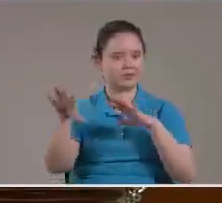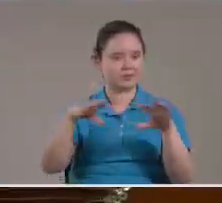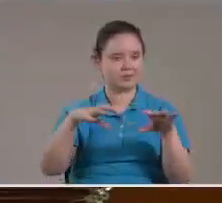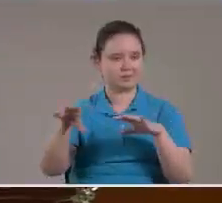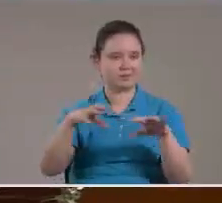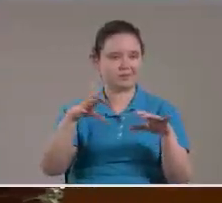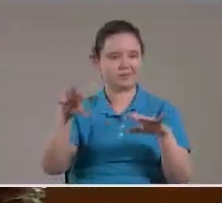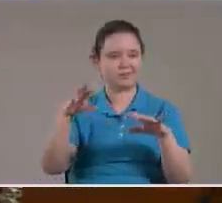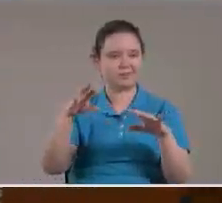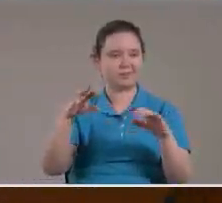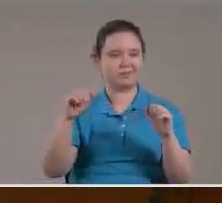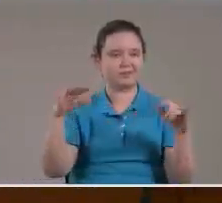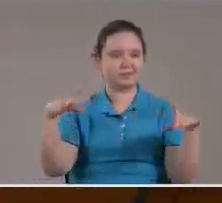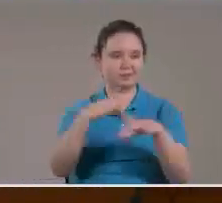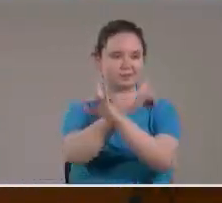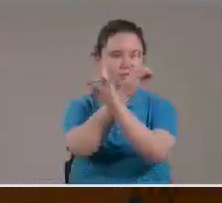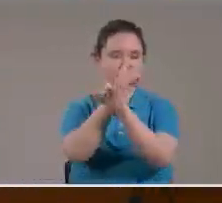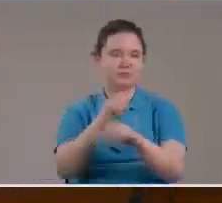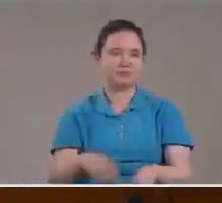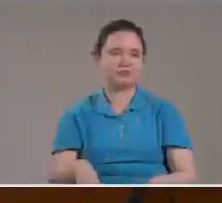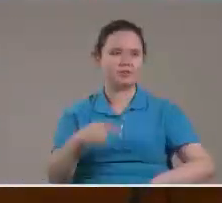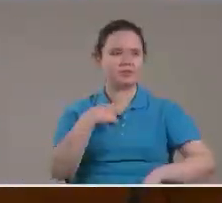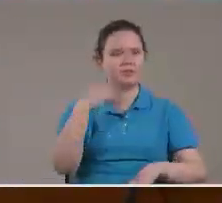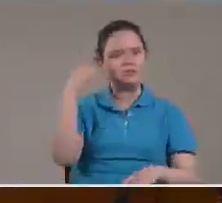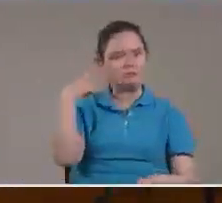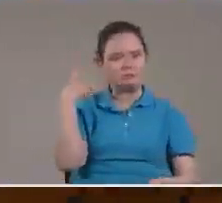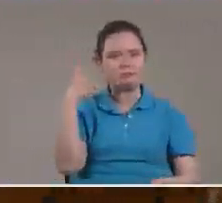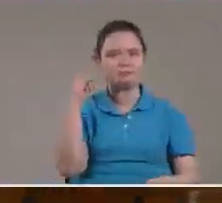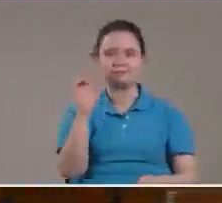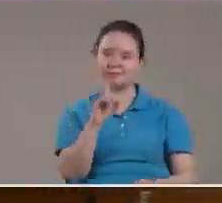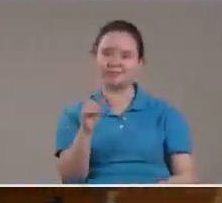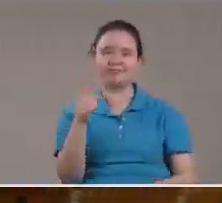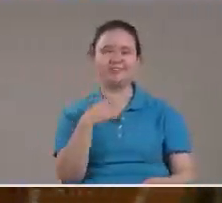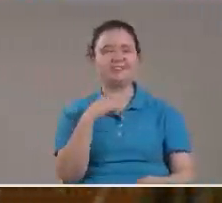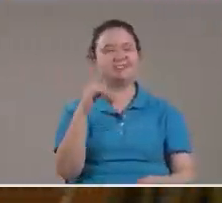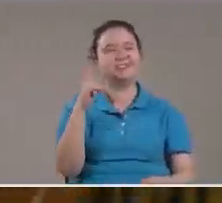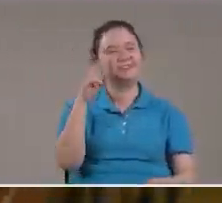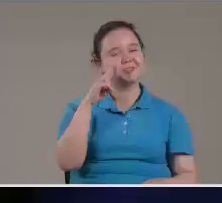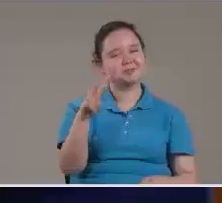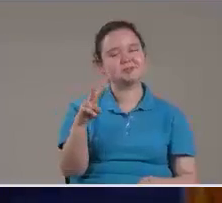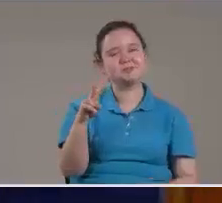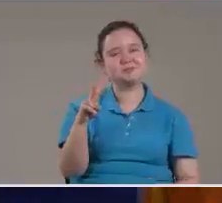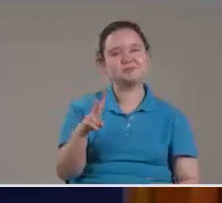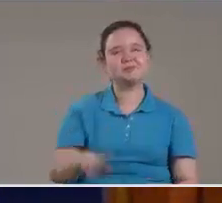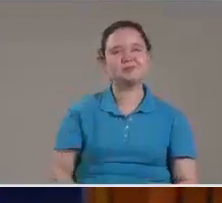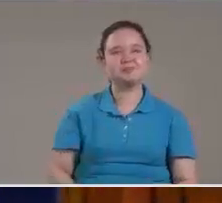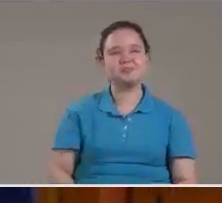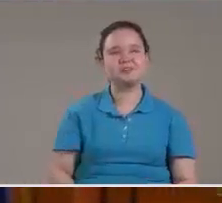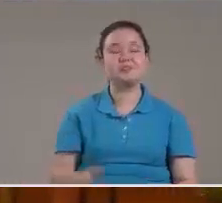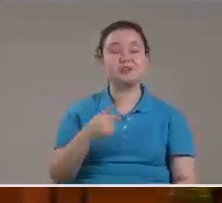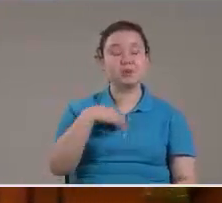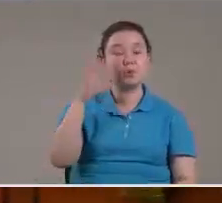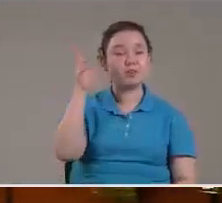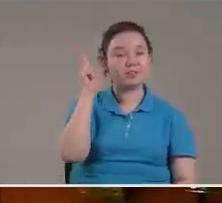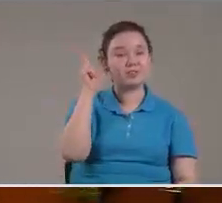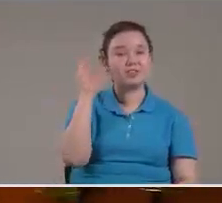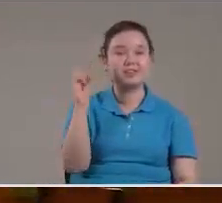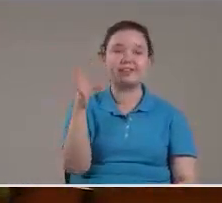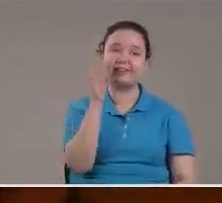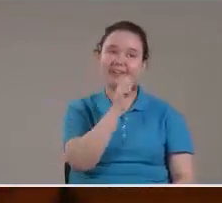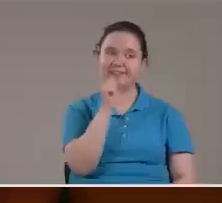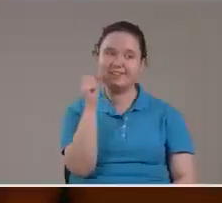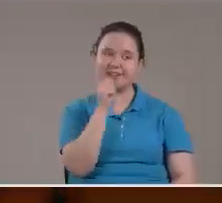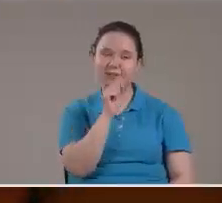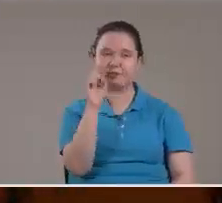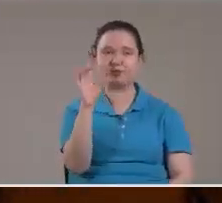andaba yo Como enloquecido Porque oí En lo que ustedes buscan Joel Capítulo 2 Oí que cantábamos Aquel